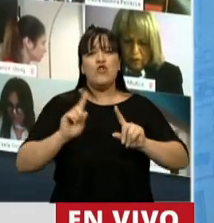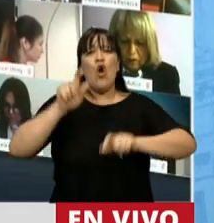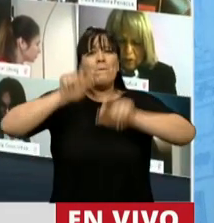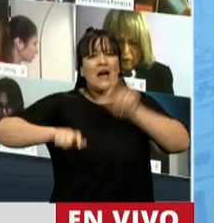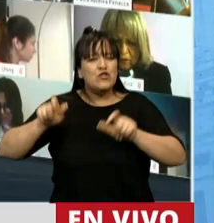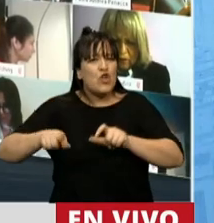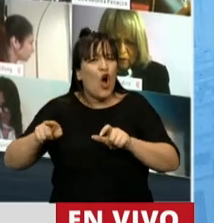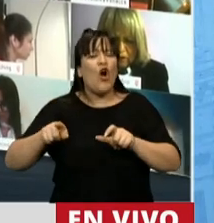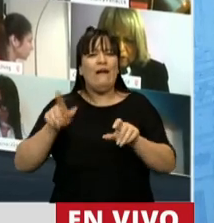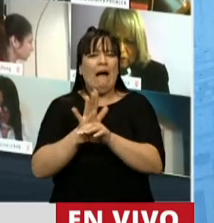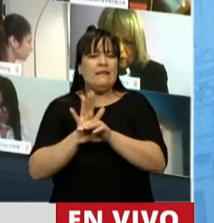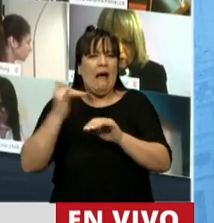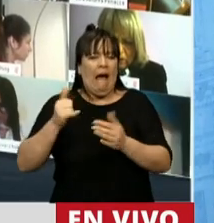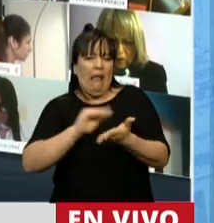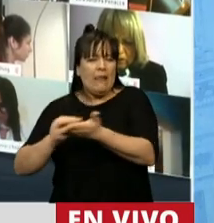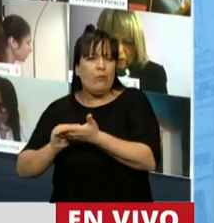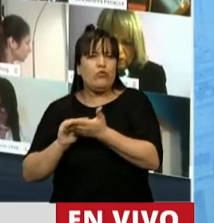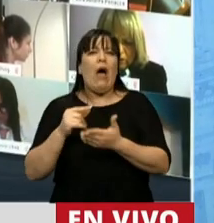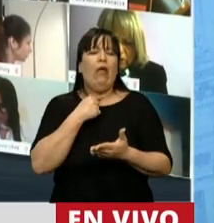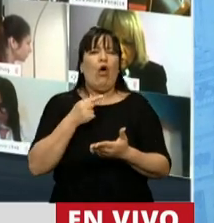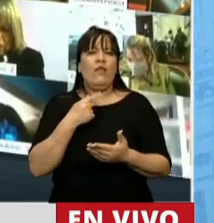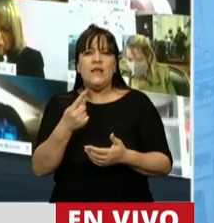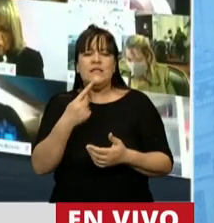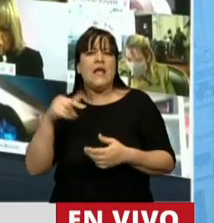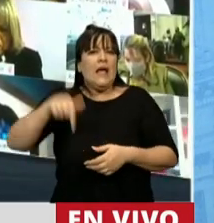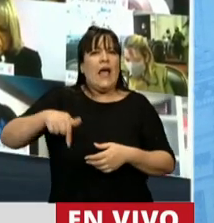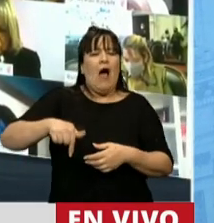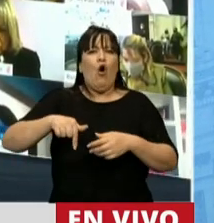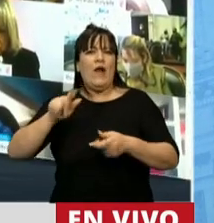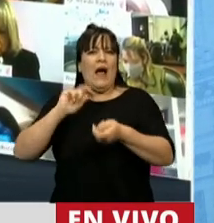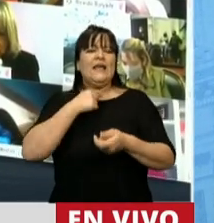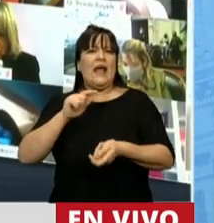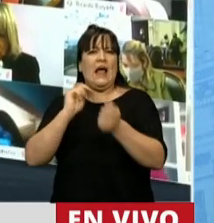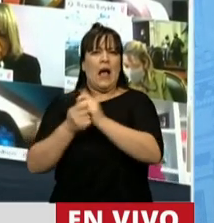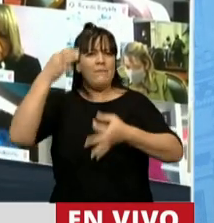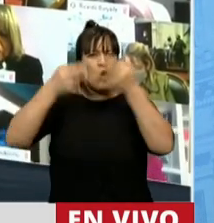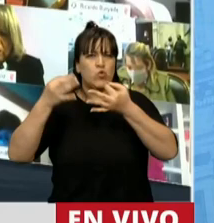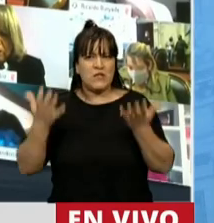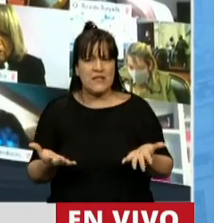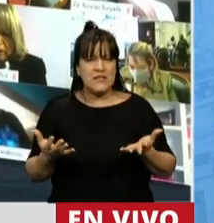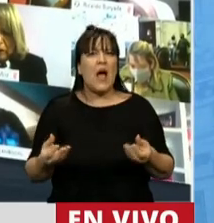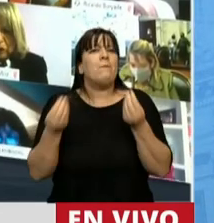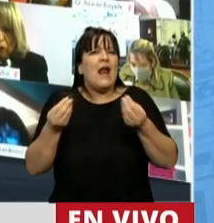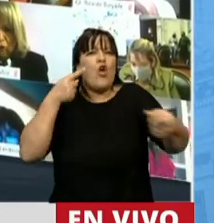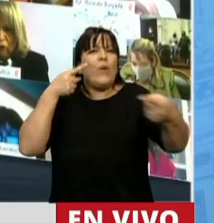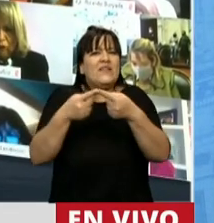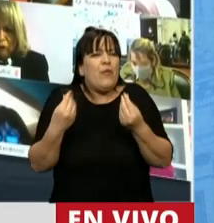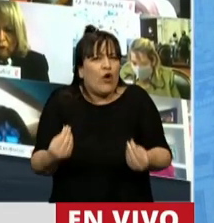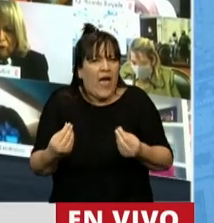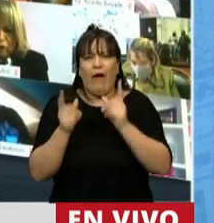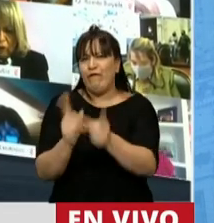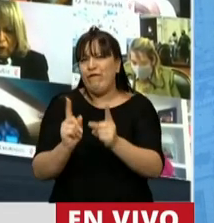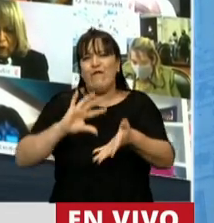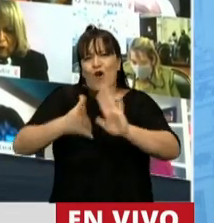escondidos detrás de una banca, quieren reformar la justicia ahora, nuevamente. Para seguir sosteniendo estos